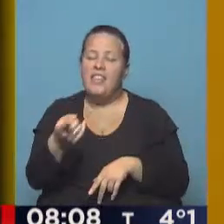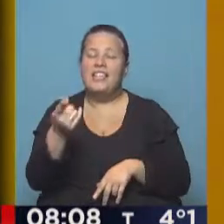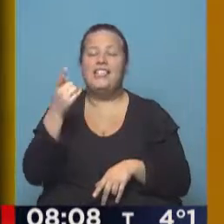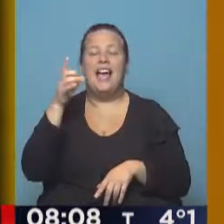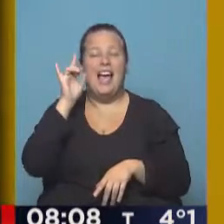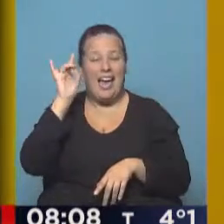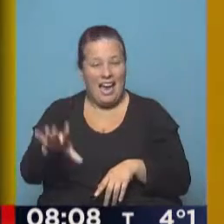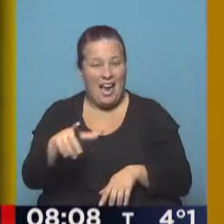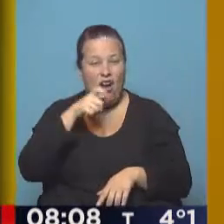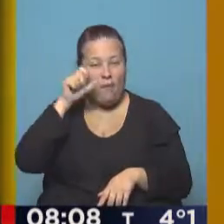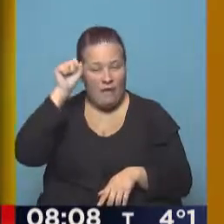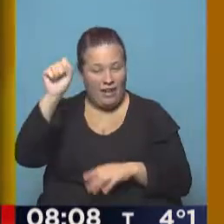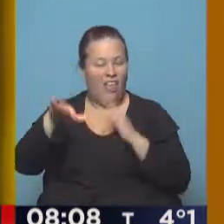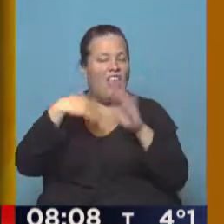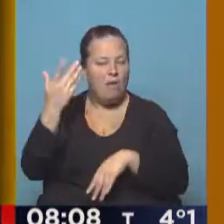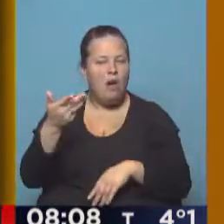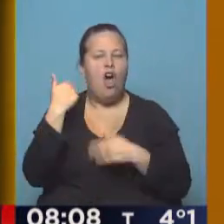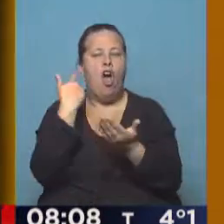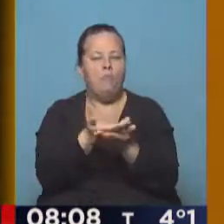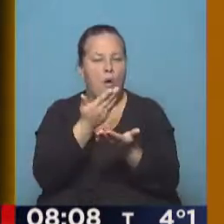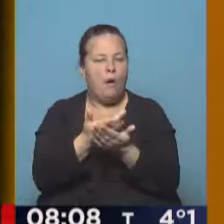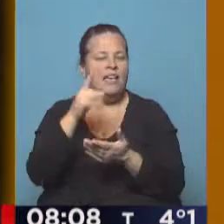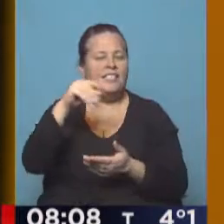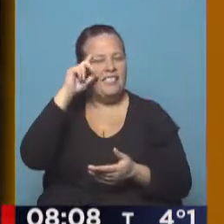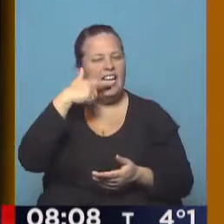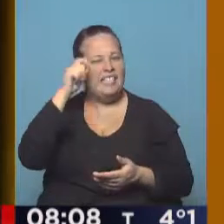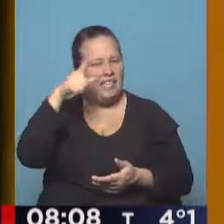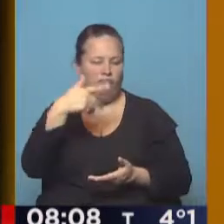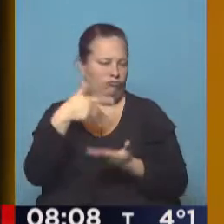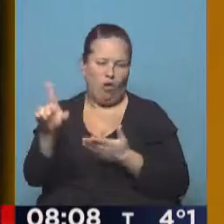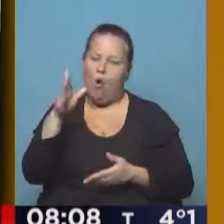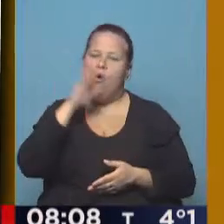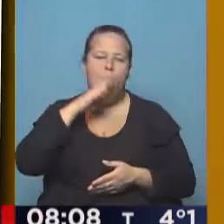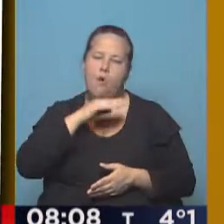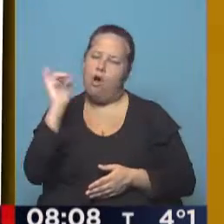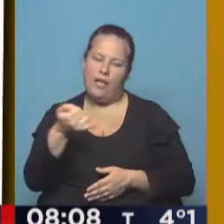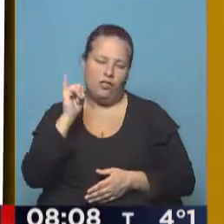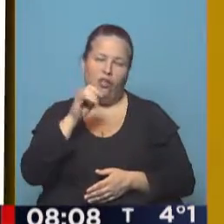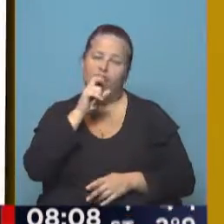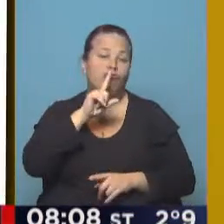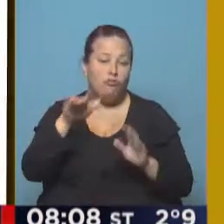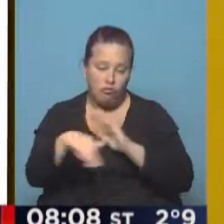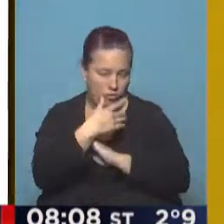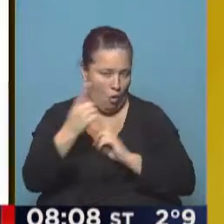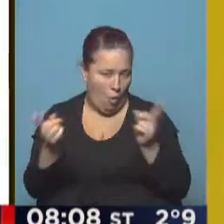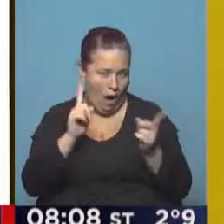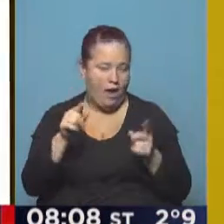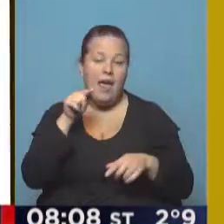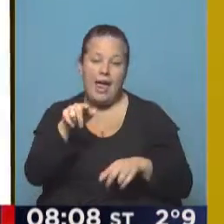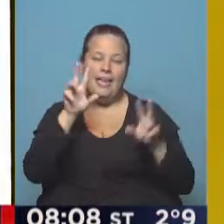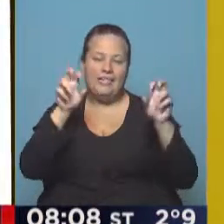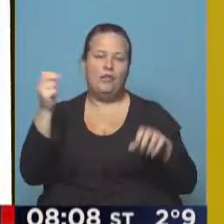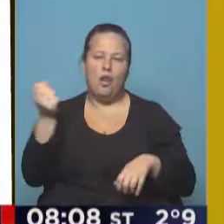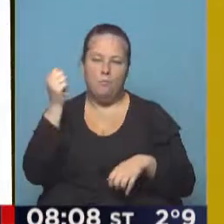eliminación de la Copa rechazó una oferta del Cheser. Era Boca o el Retiro. Este es uno de los